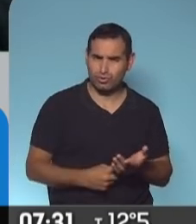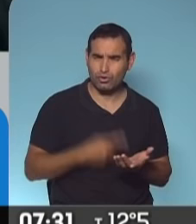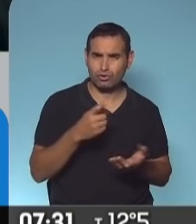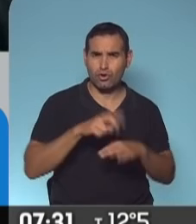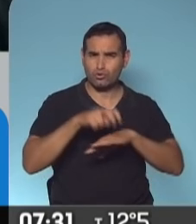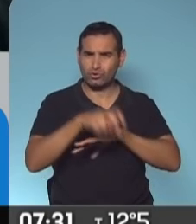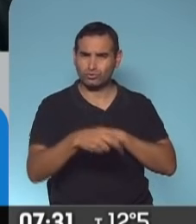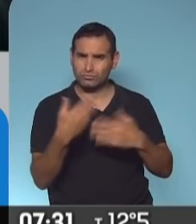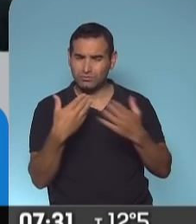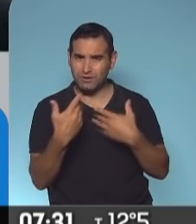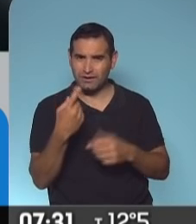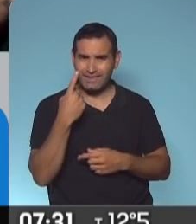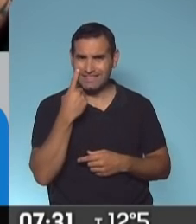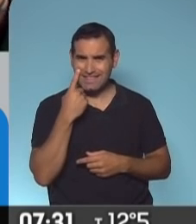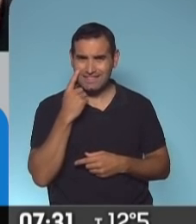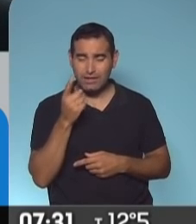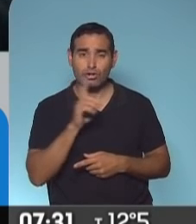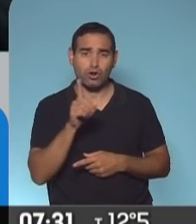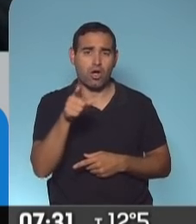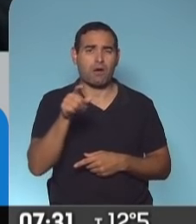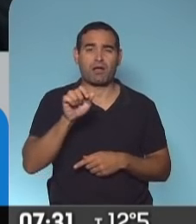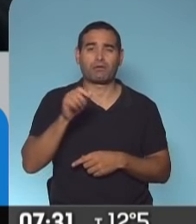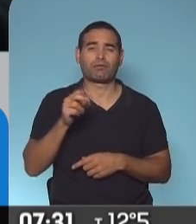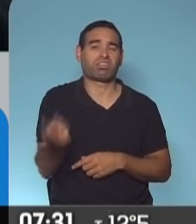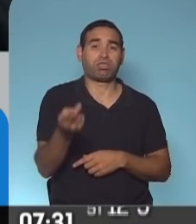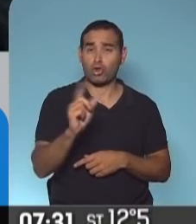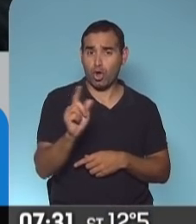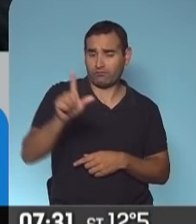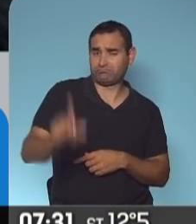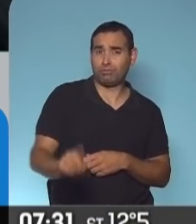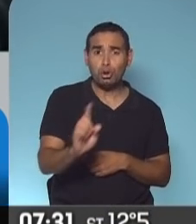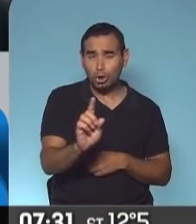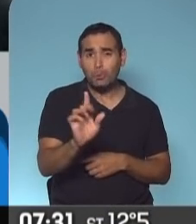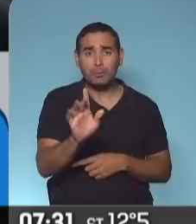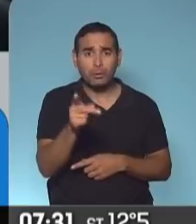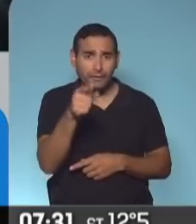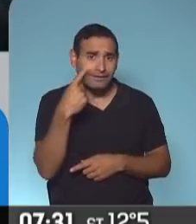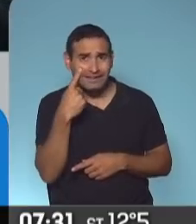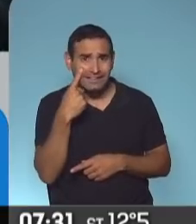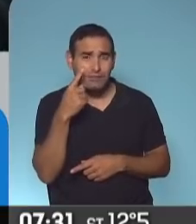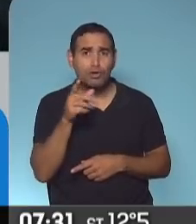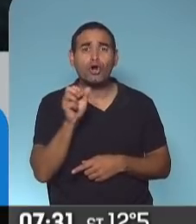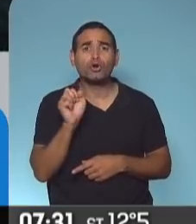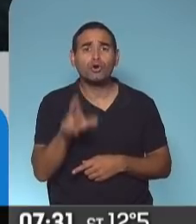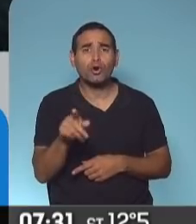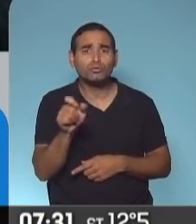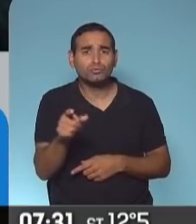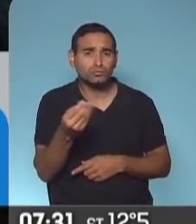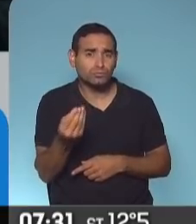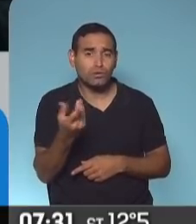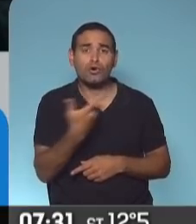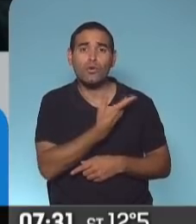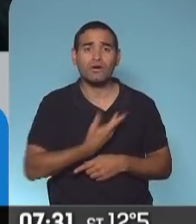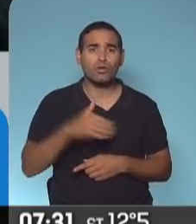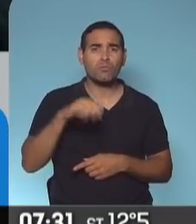cónsul, la tome un intendente, no por desmerecerla a usted como intendente, pero ¿qué rol cumple en todo este entramado el